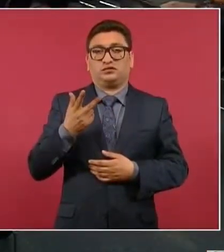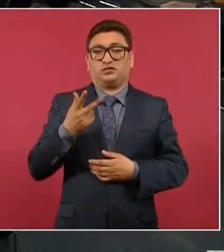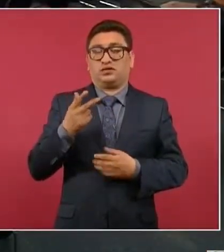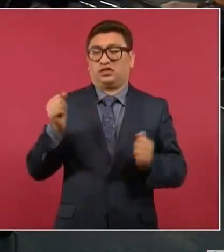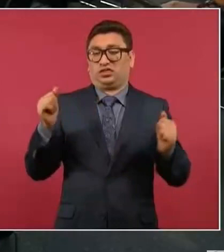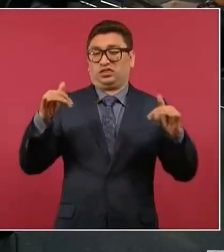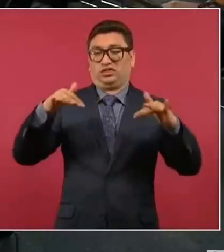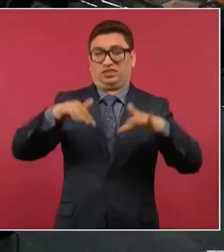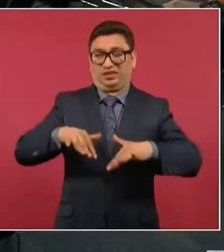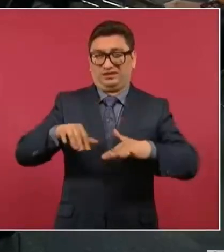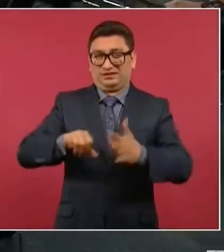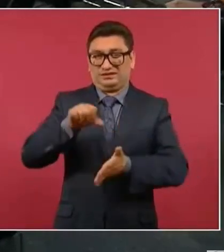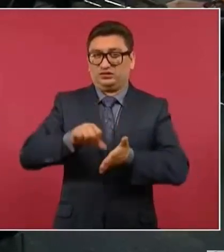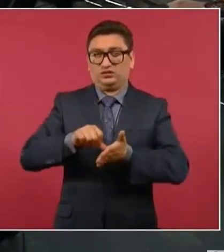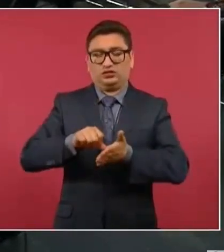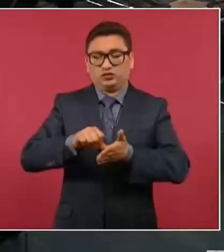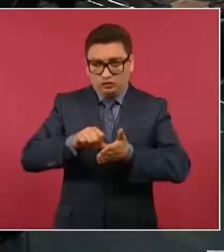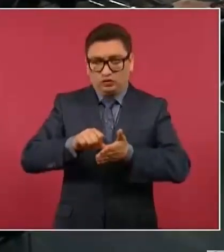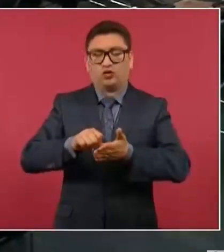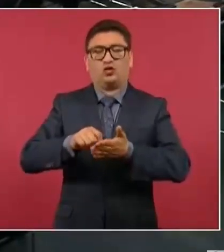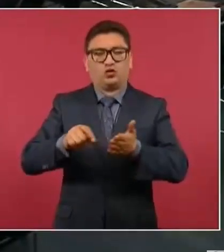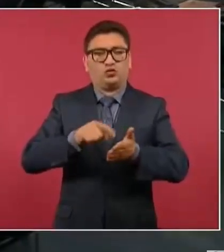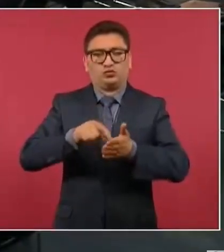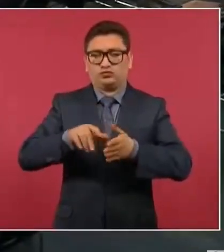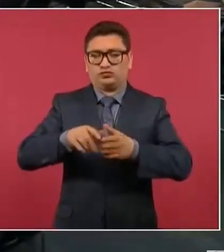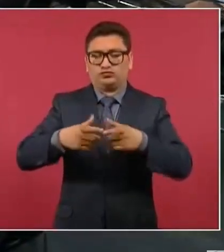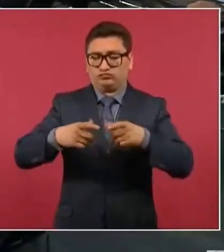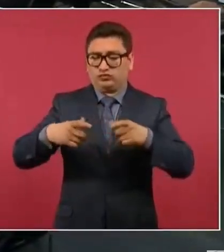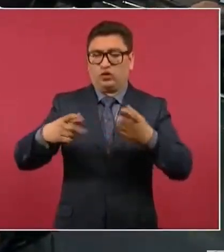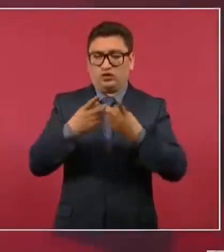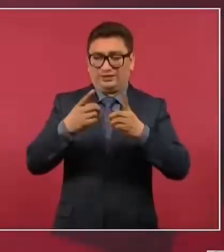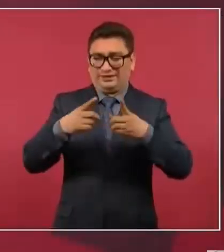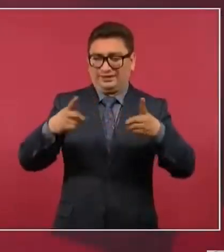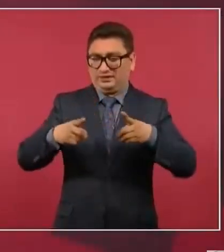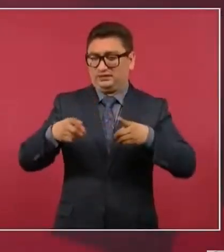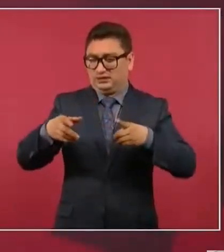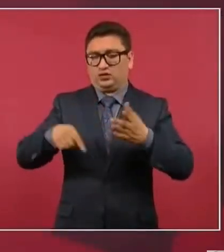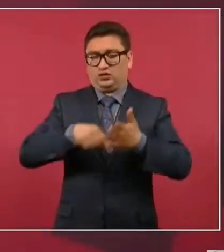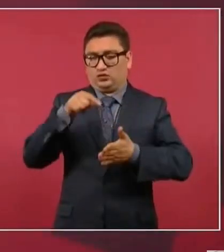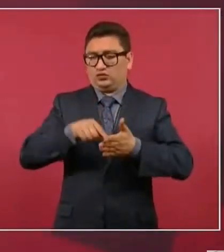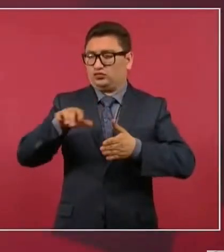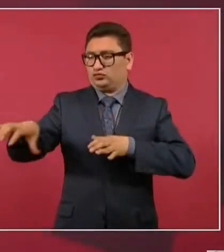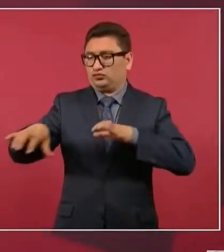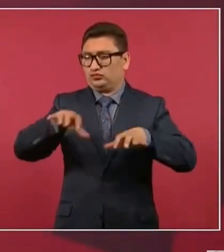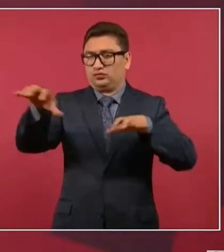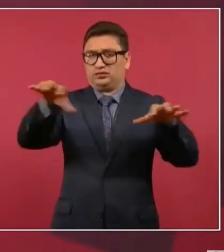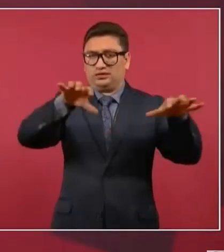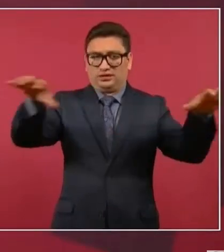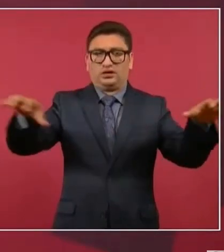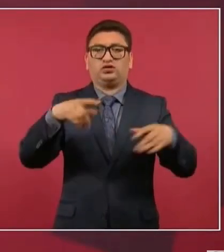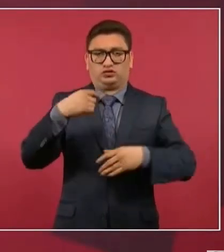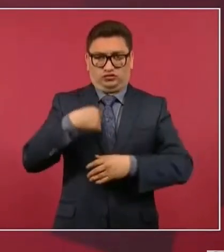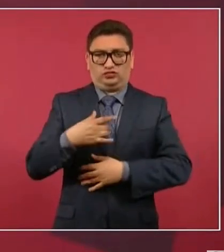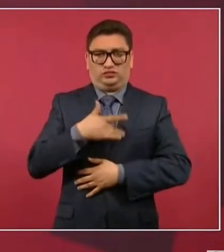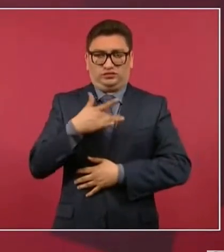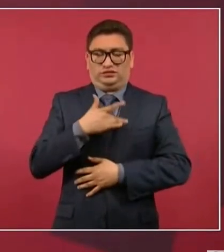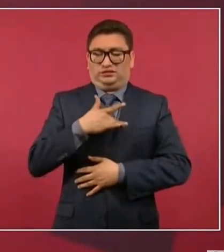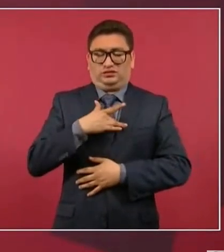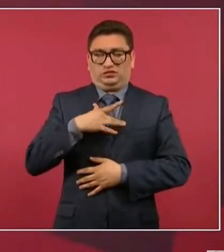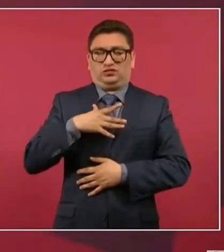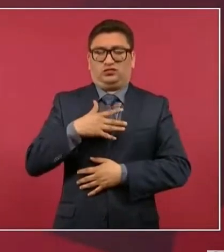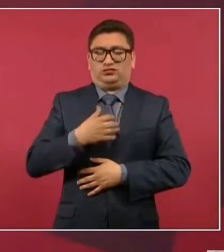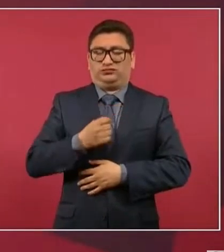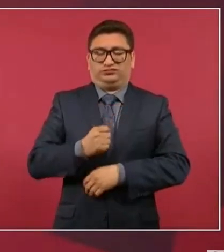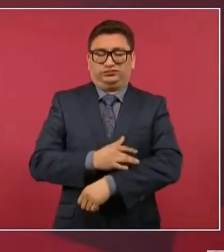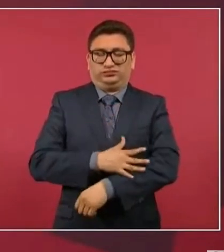descentralizamos el desarrollo? Una de las cosas que estamos haciendo, que yo me siento muy satisfecho, es de que